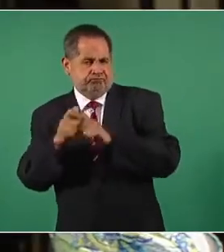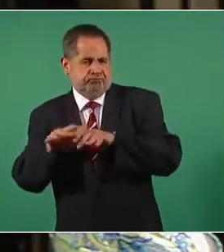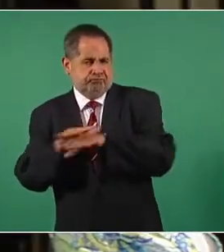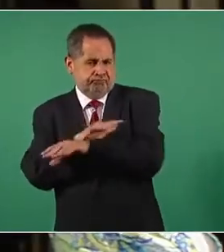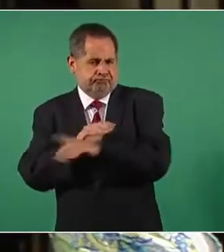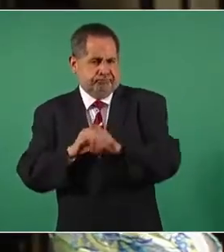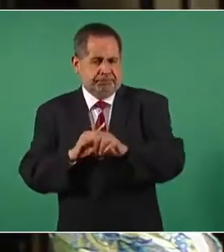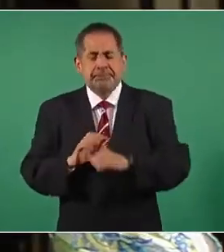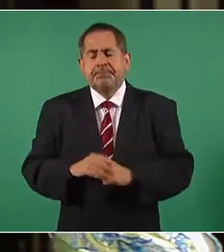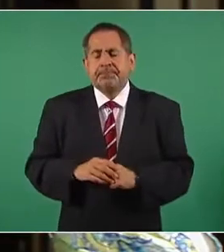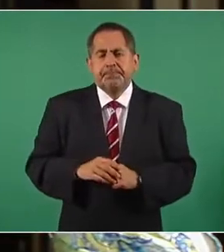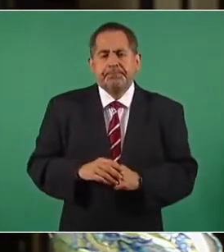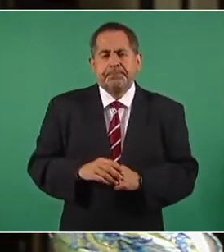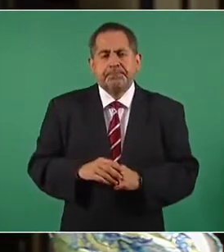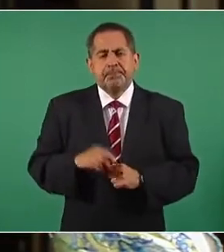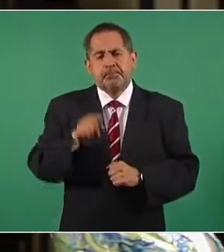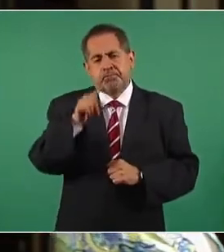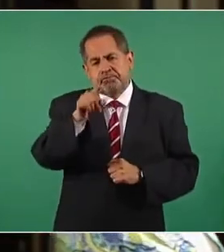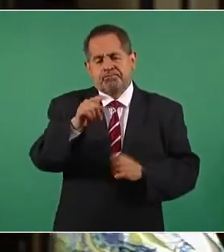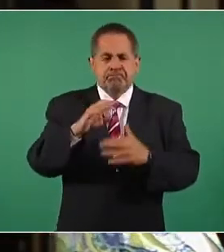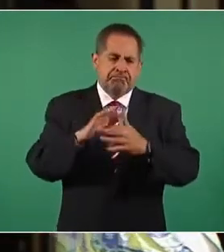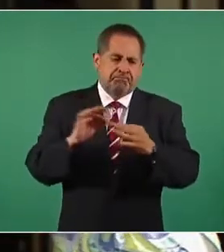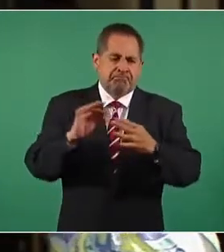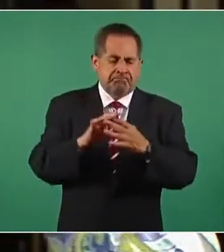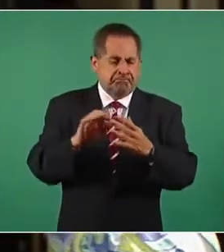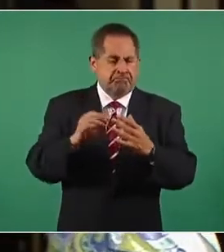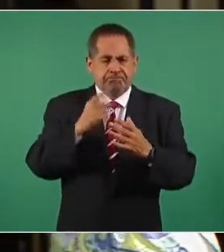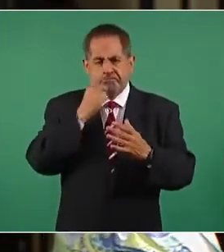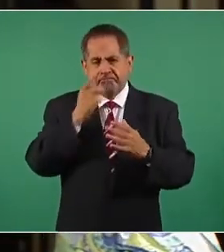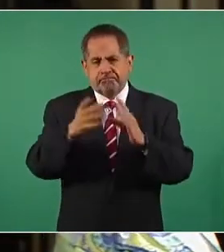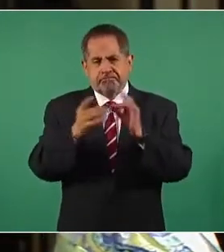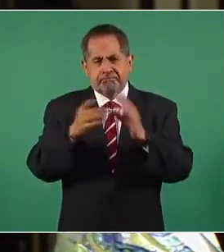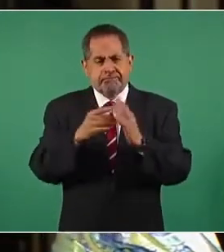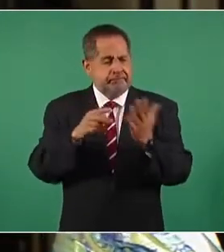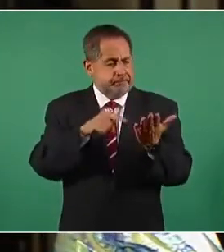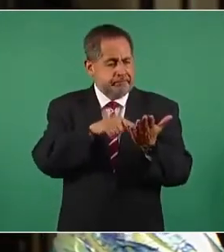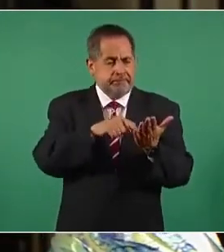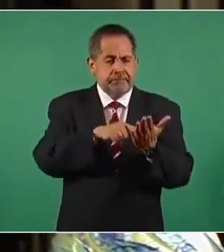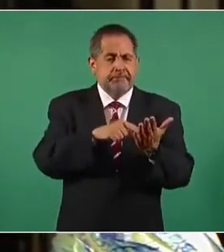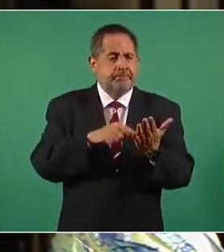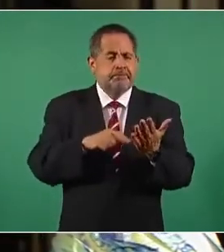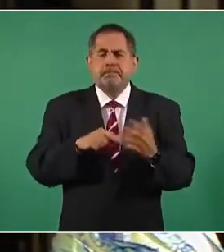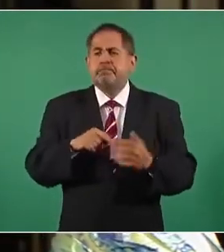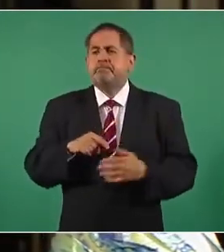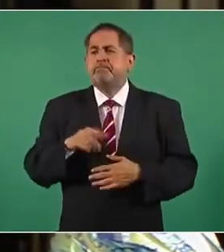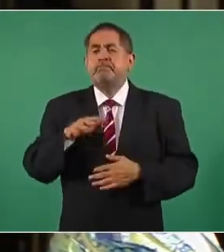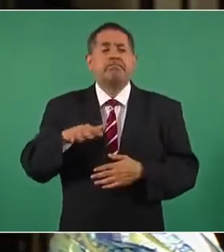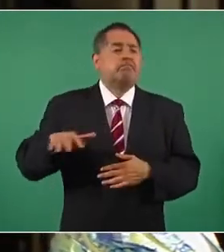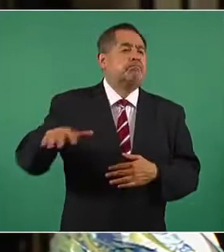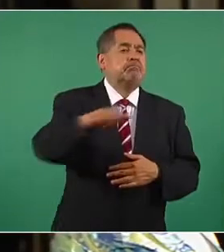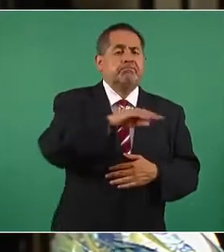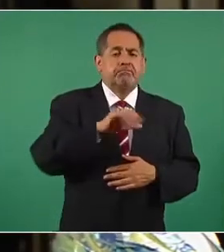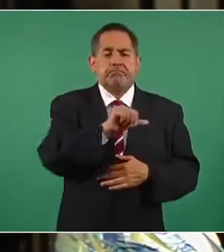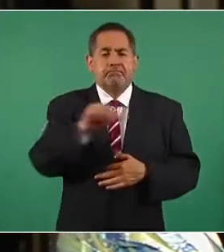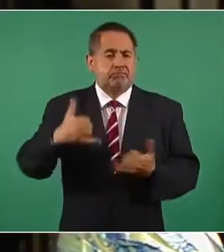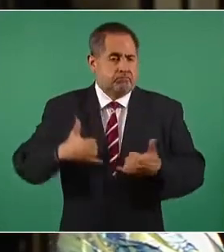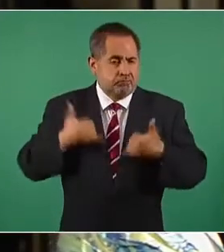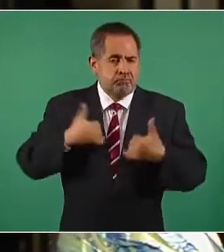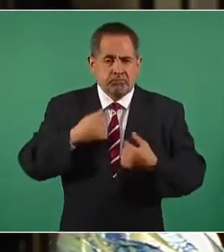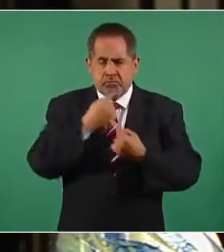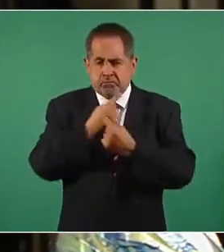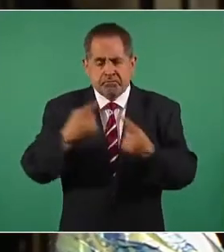usted ha platicado sobre esta reforma, o sí, reforma a los pensamientos de las juventudes, de los niños,